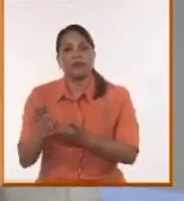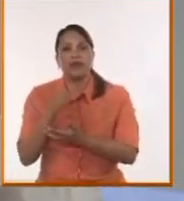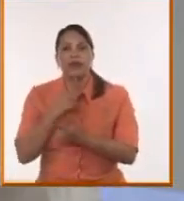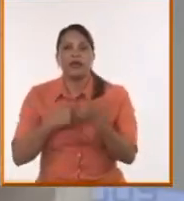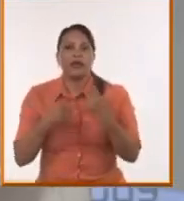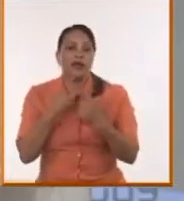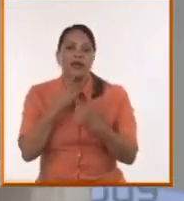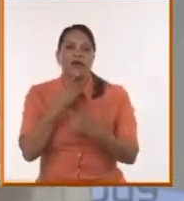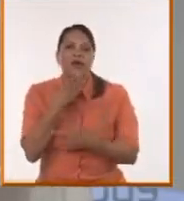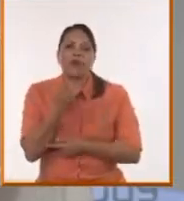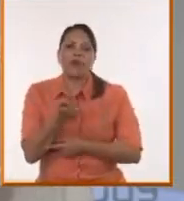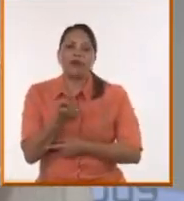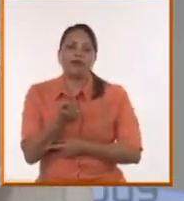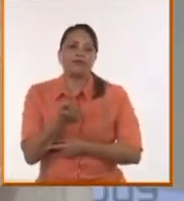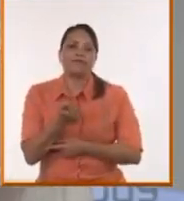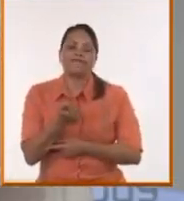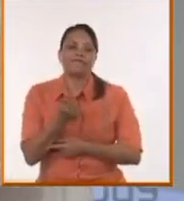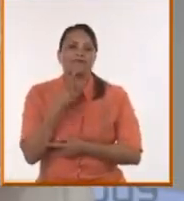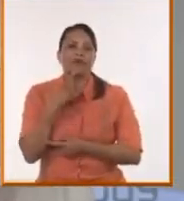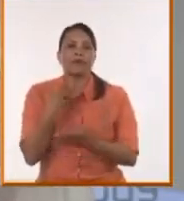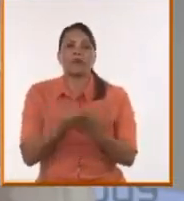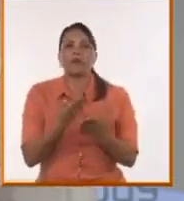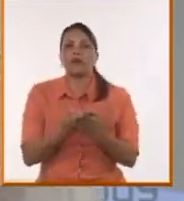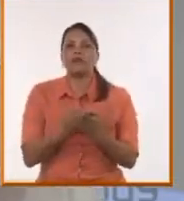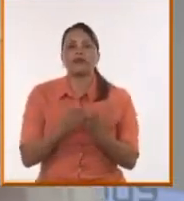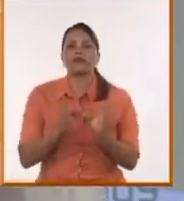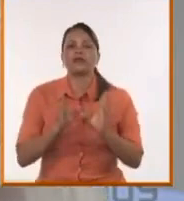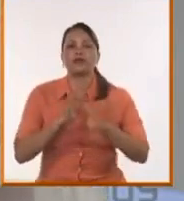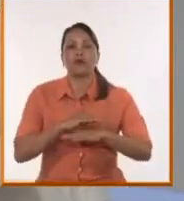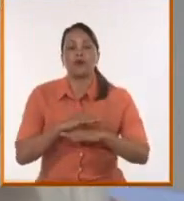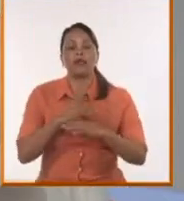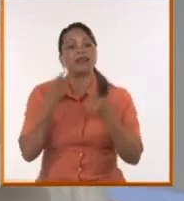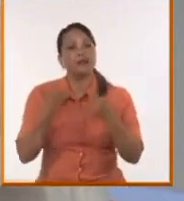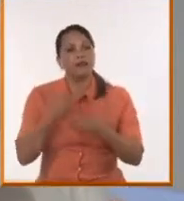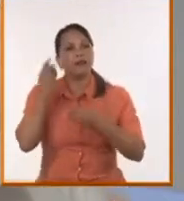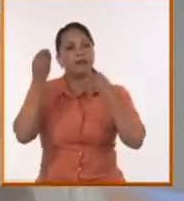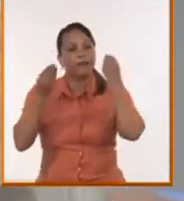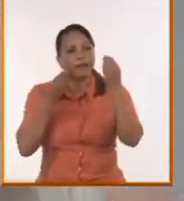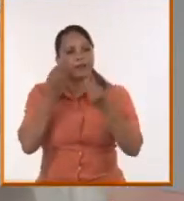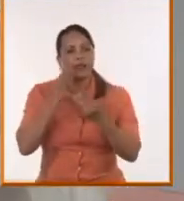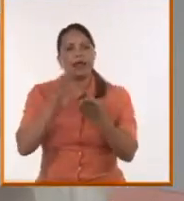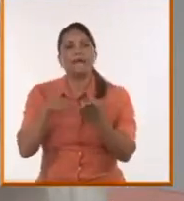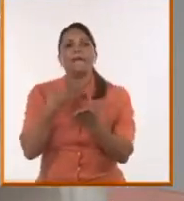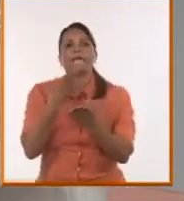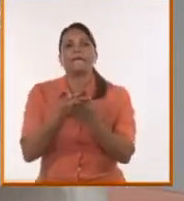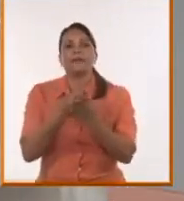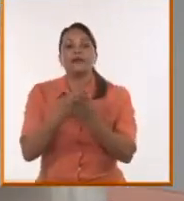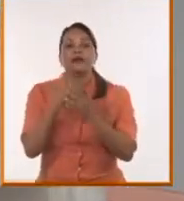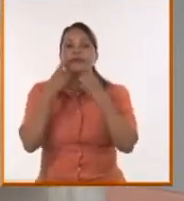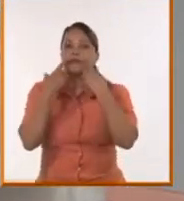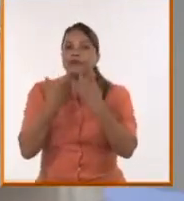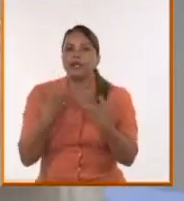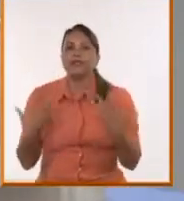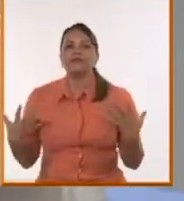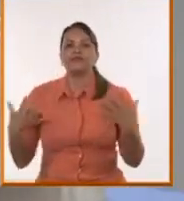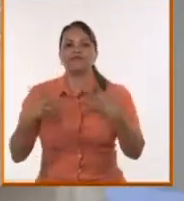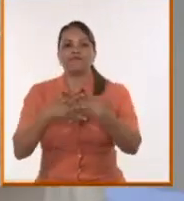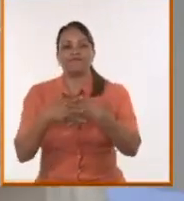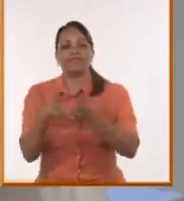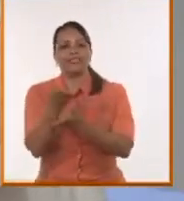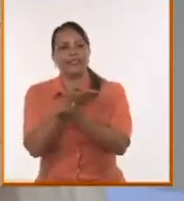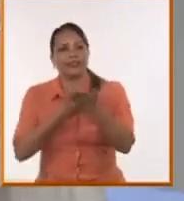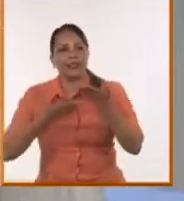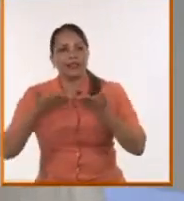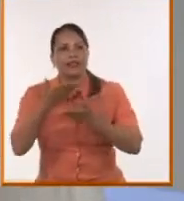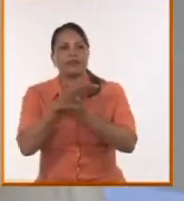para generar esta nueva propuesta. Entonces, sí, por eso digo que esa unión, esa interrelación